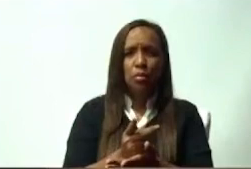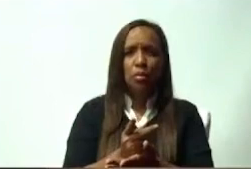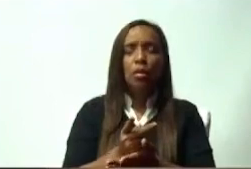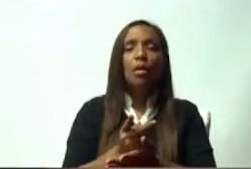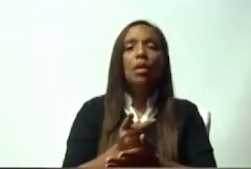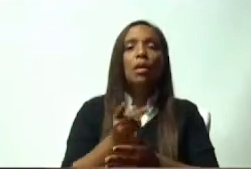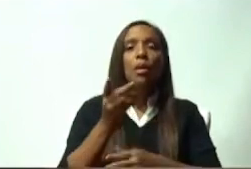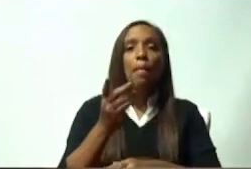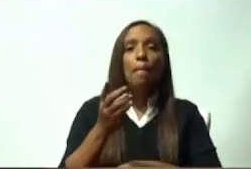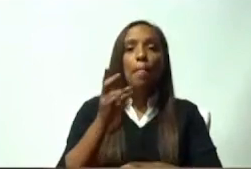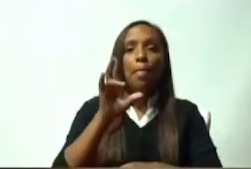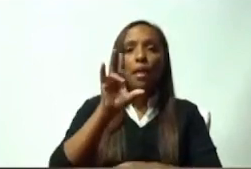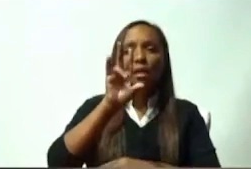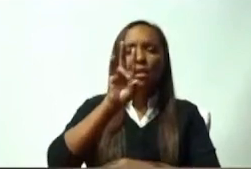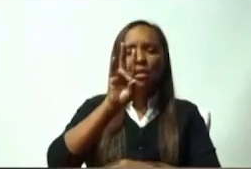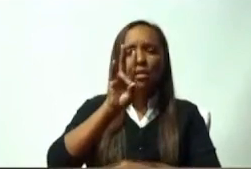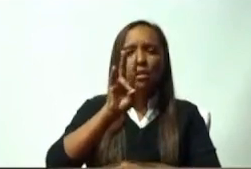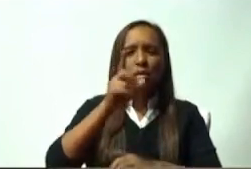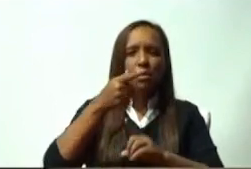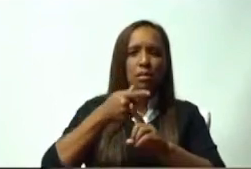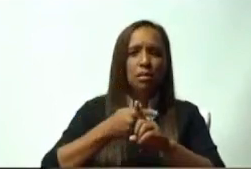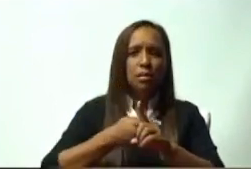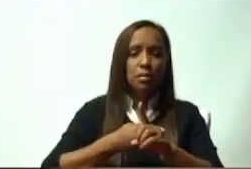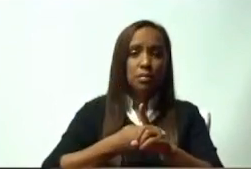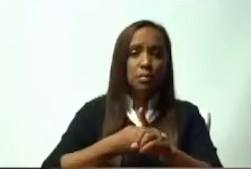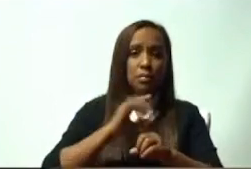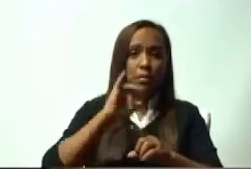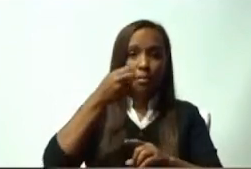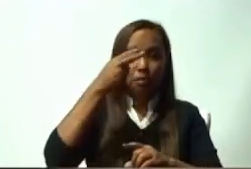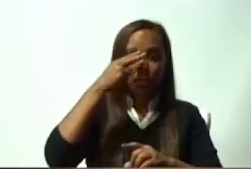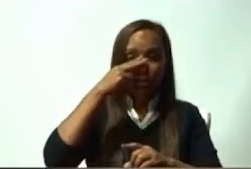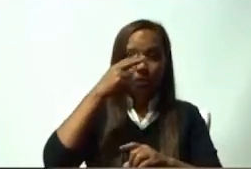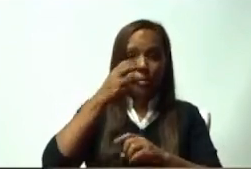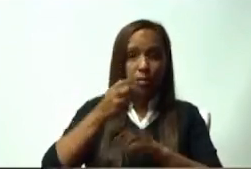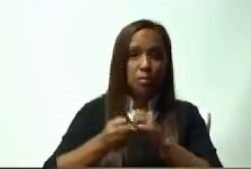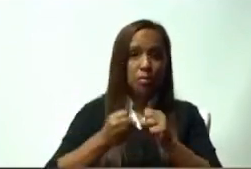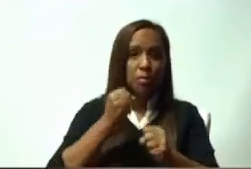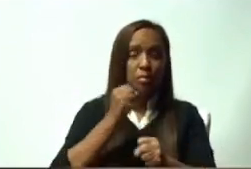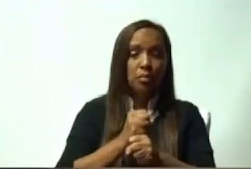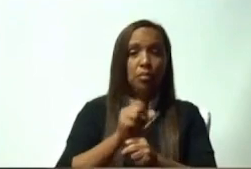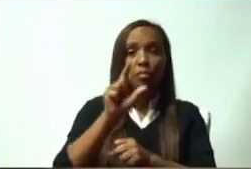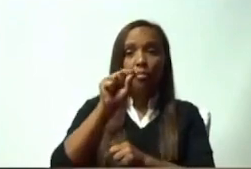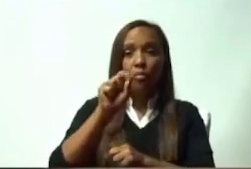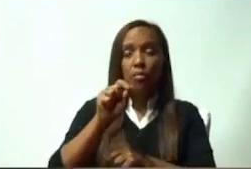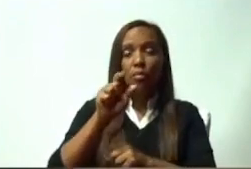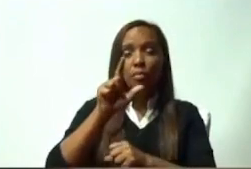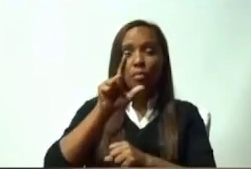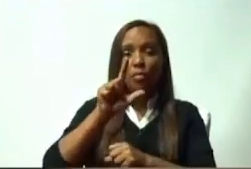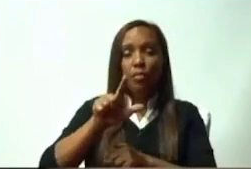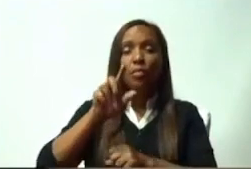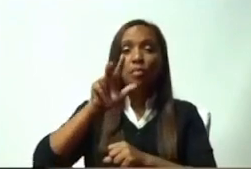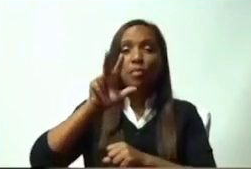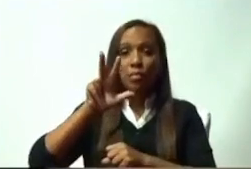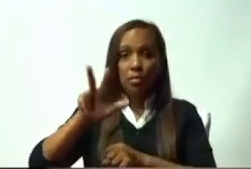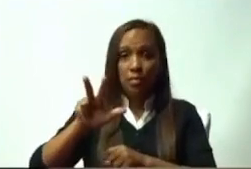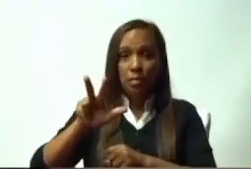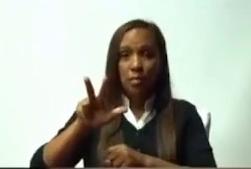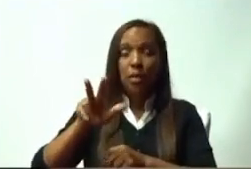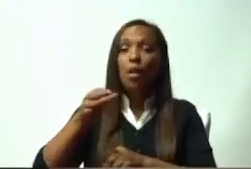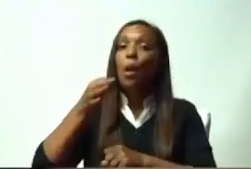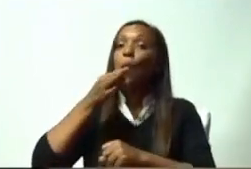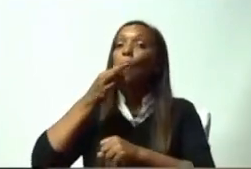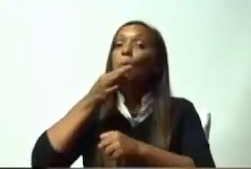que ya casi va a cumplir un año. Y en esa ley, en el artículo 54, se estableció que debe existir un